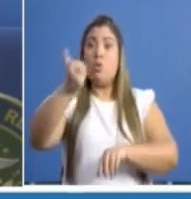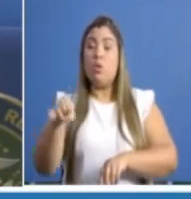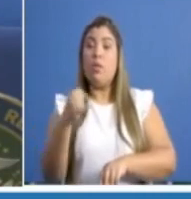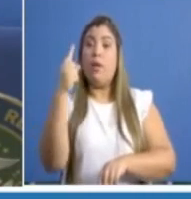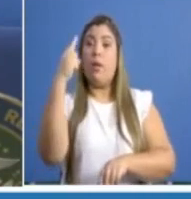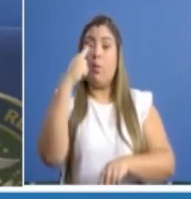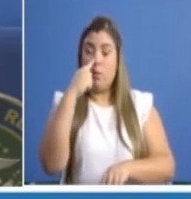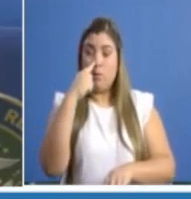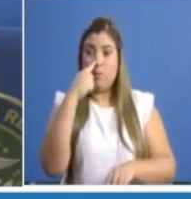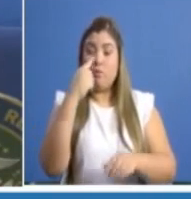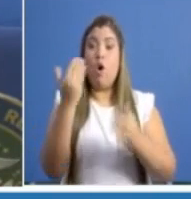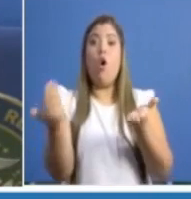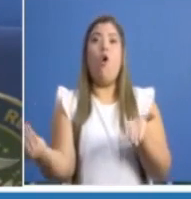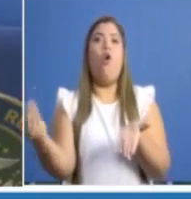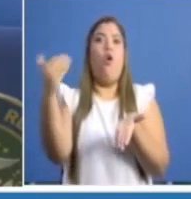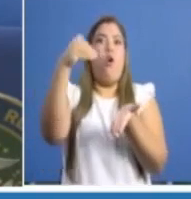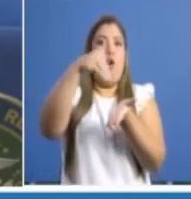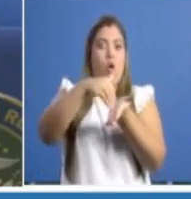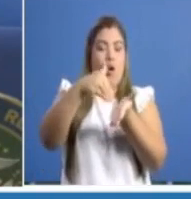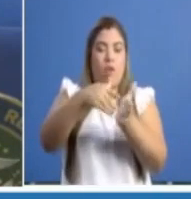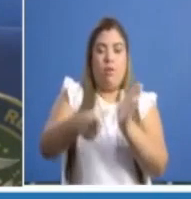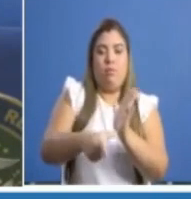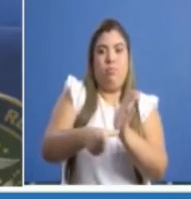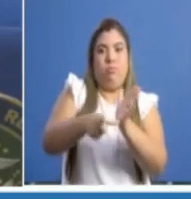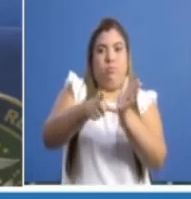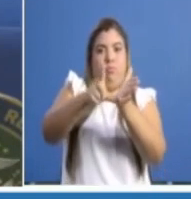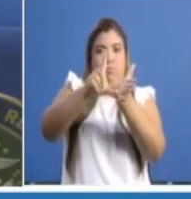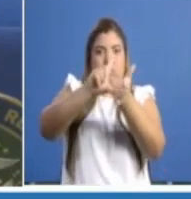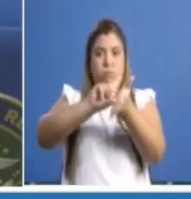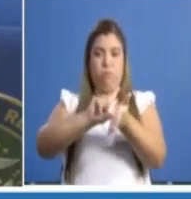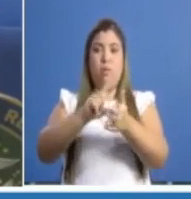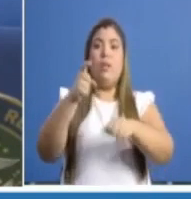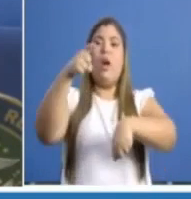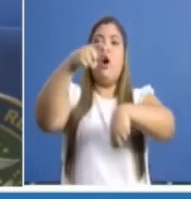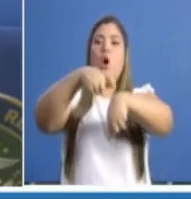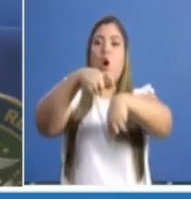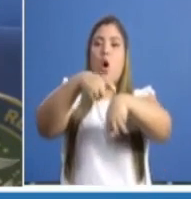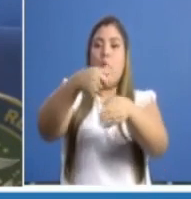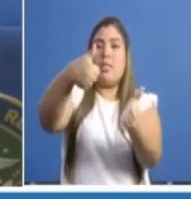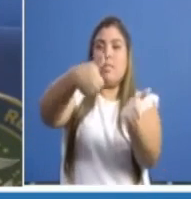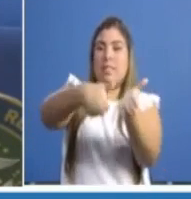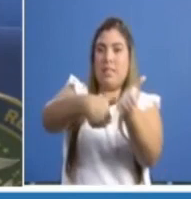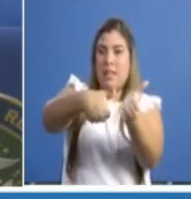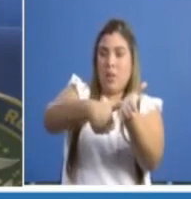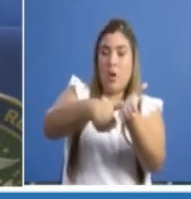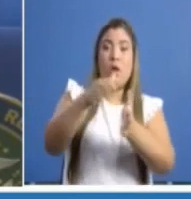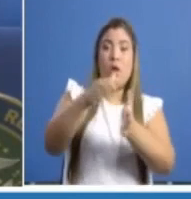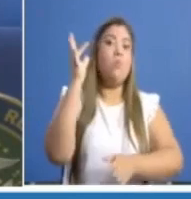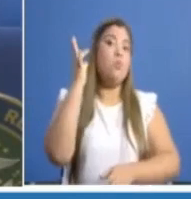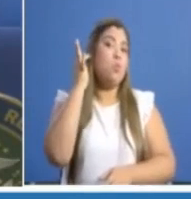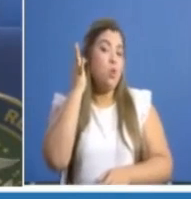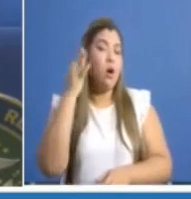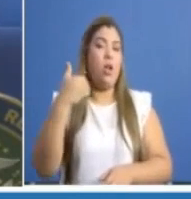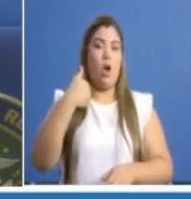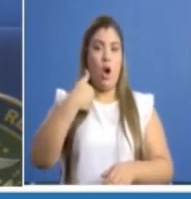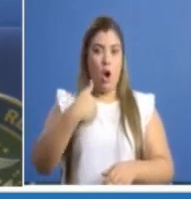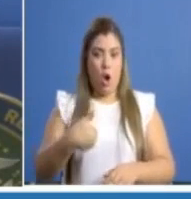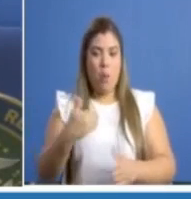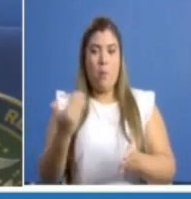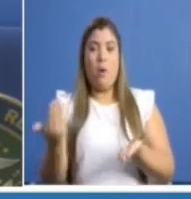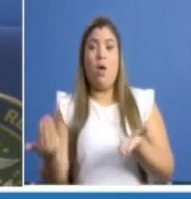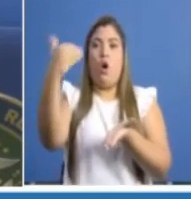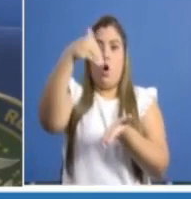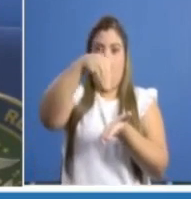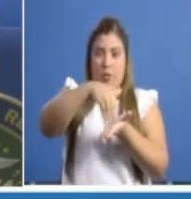medida de restricción de movilidad por horarios de acuerdo al sexo y número de cédula